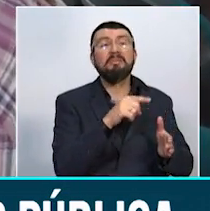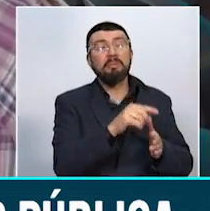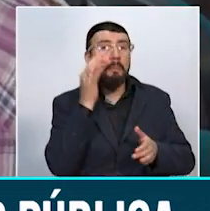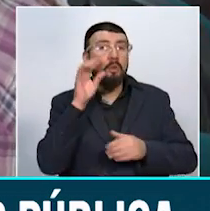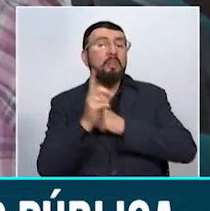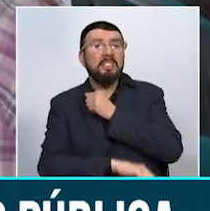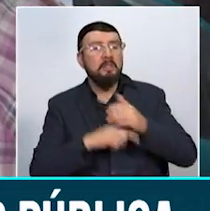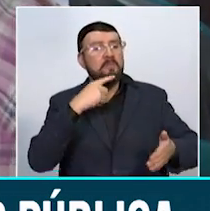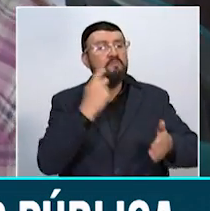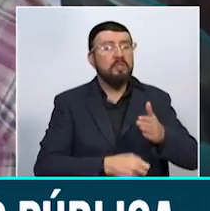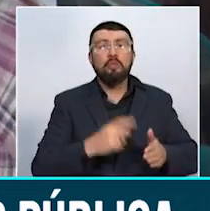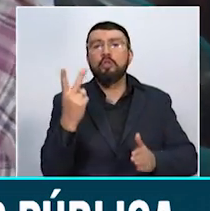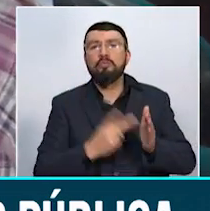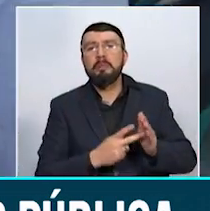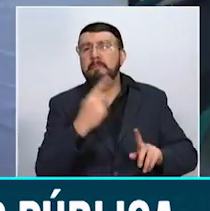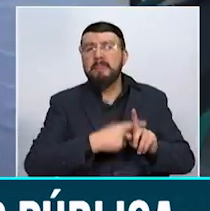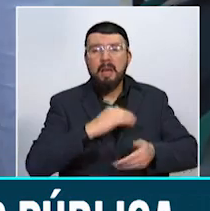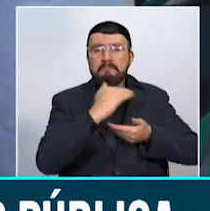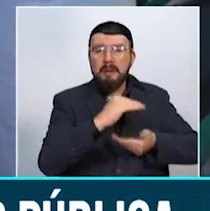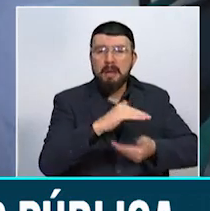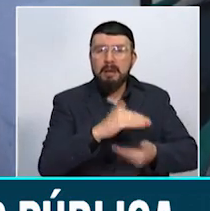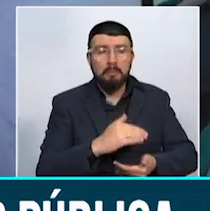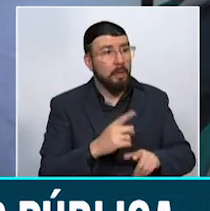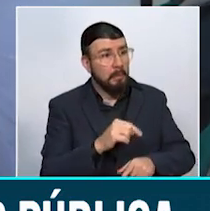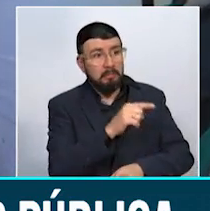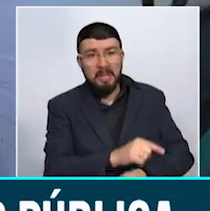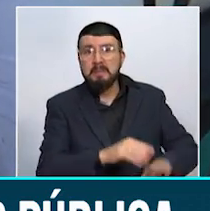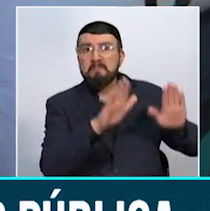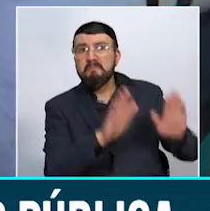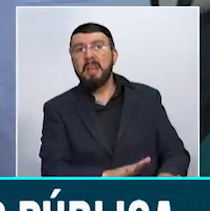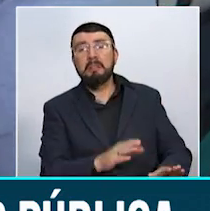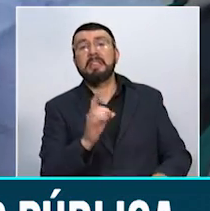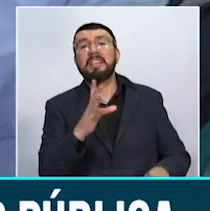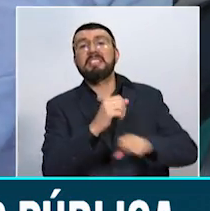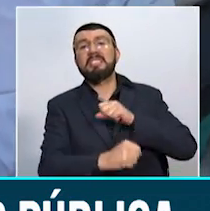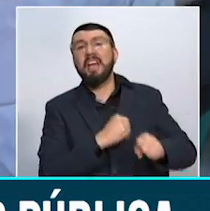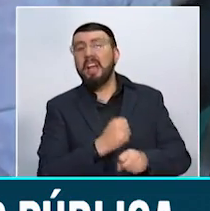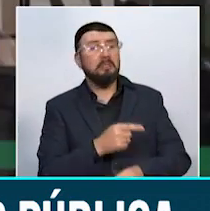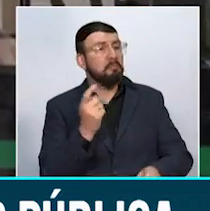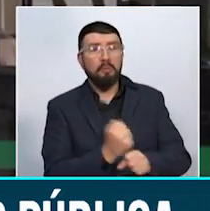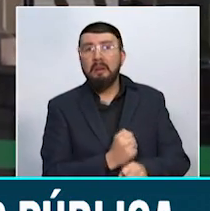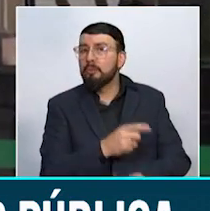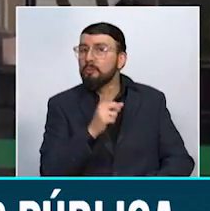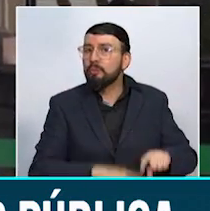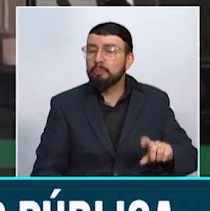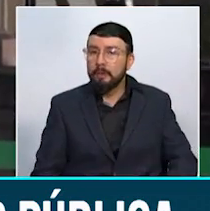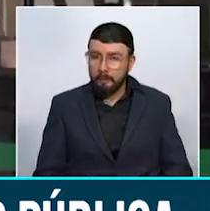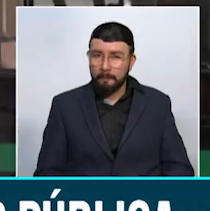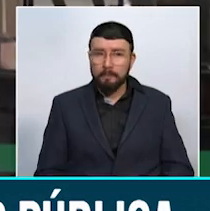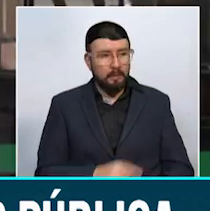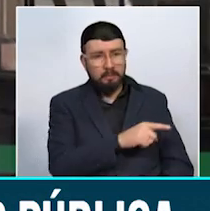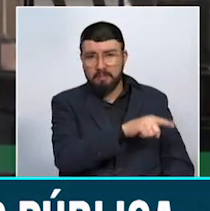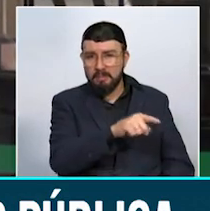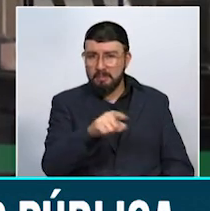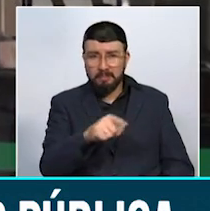superiores a los 2.000 salarios mínimos e incluso a la inhabilidad de la EPS hasta por 15 años. La realidad es que tenemos unas EPS que no